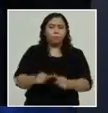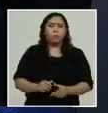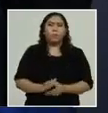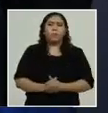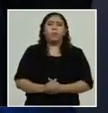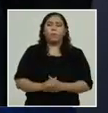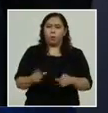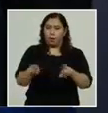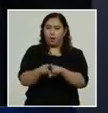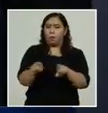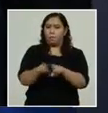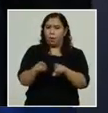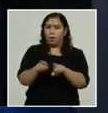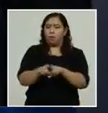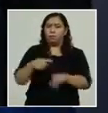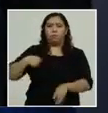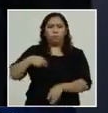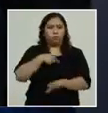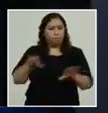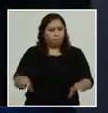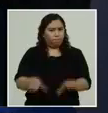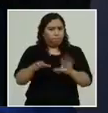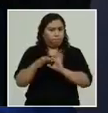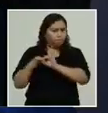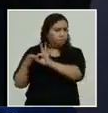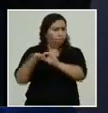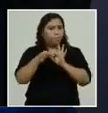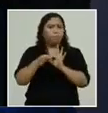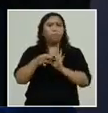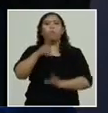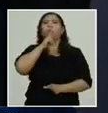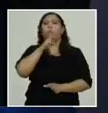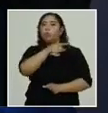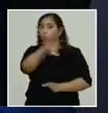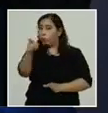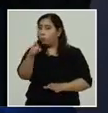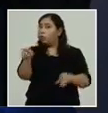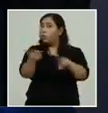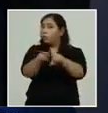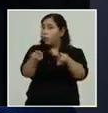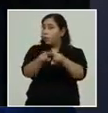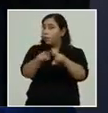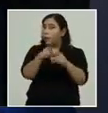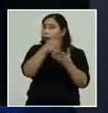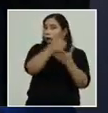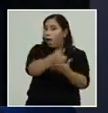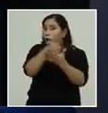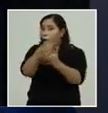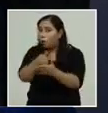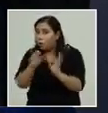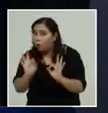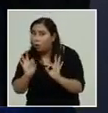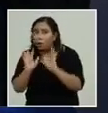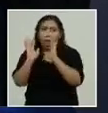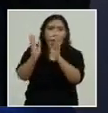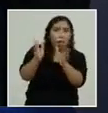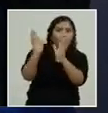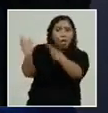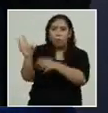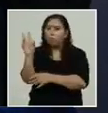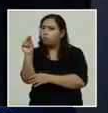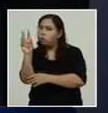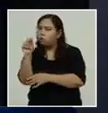actuando en consonancia el resto de Honduras también estamos pendientes de ustedes y estamos activando una serie